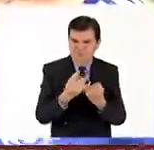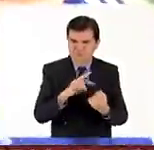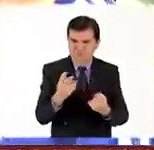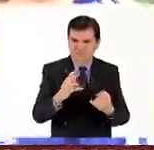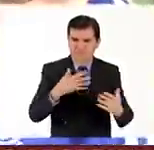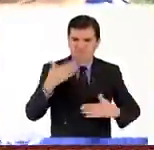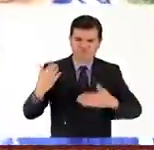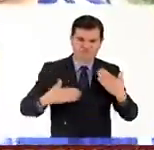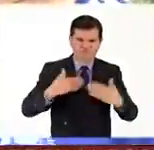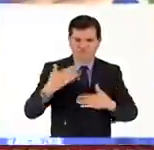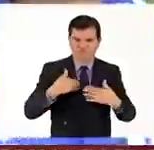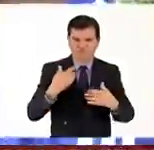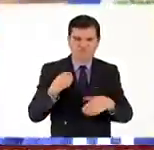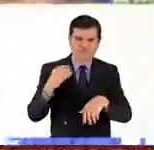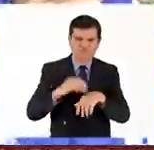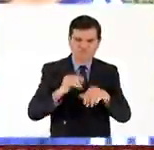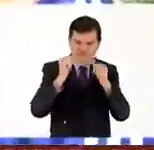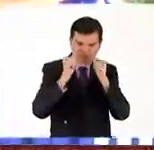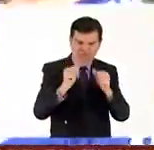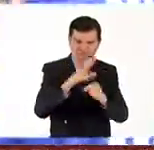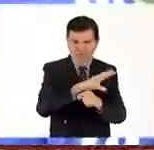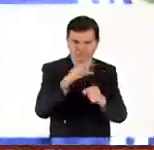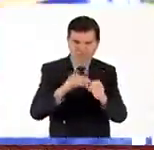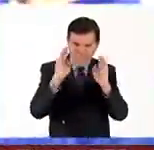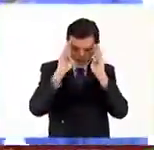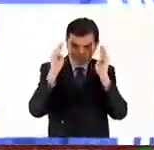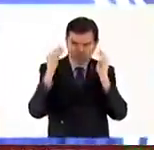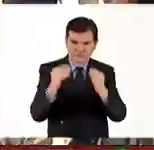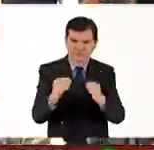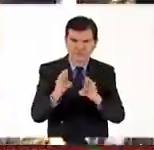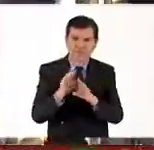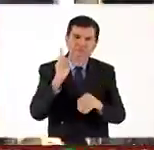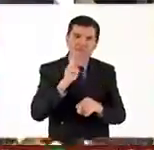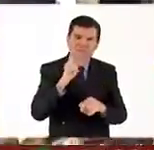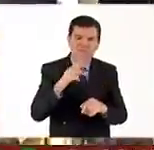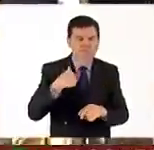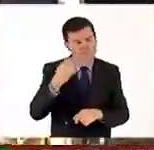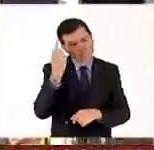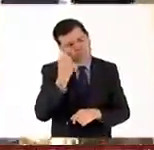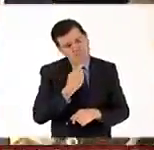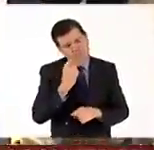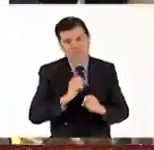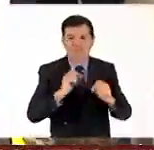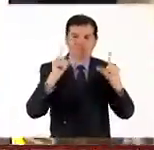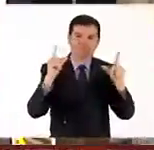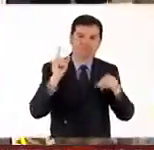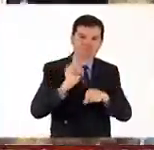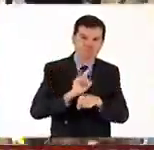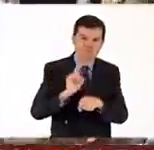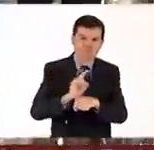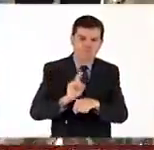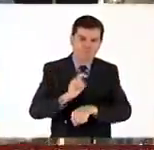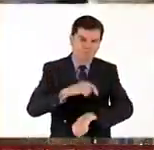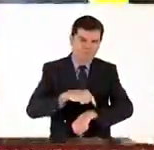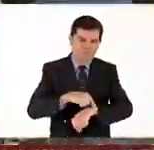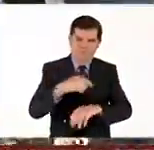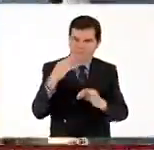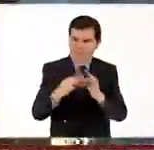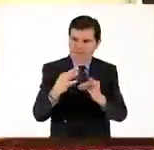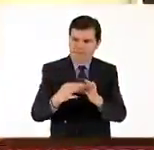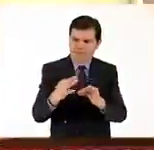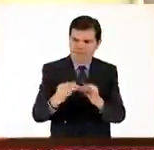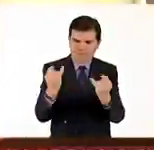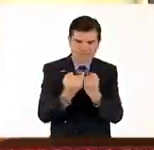placenteras que exijan atención total, intentar ir a dormirse y despertarse todos los días a la misma hora,